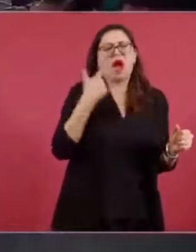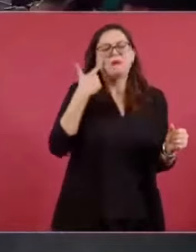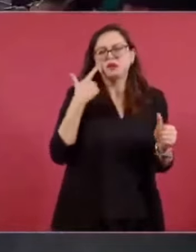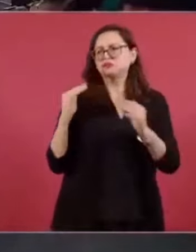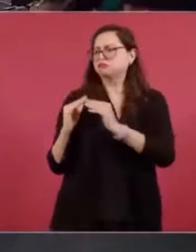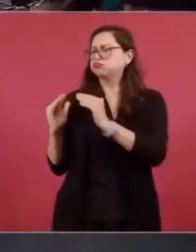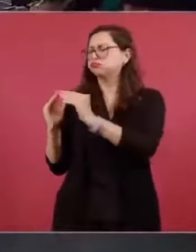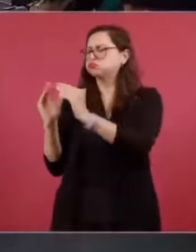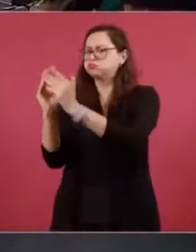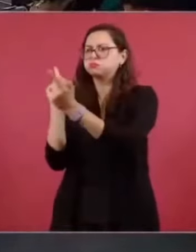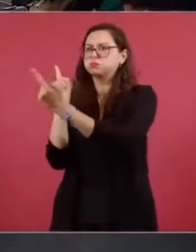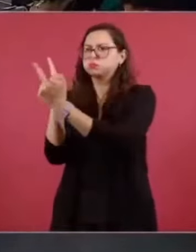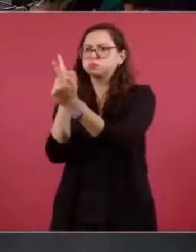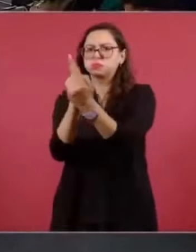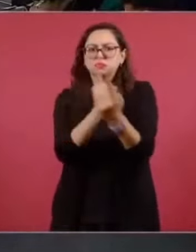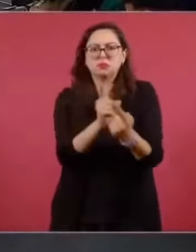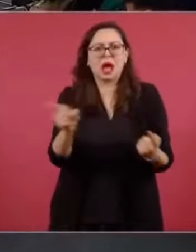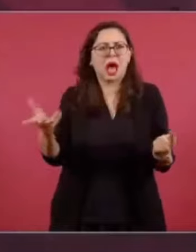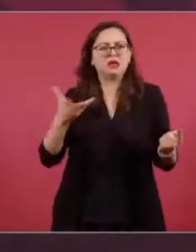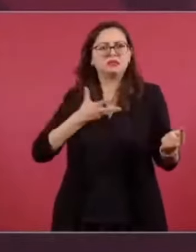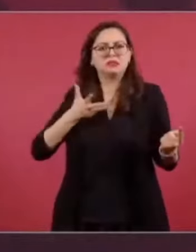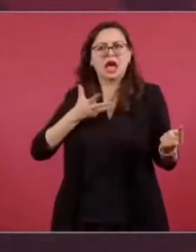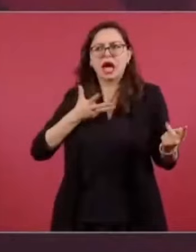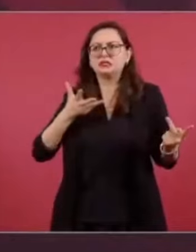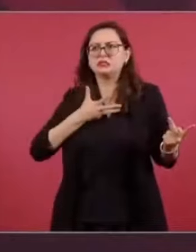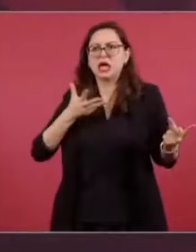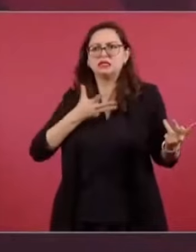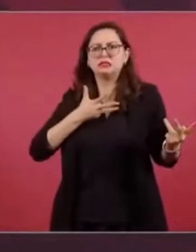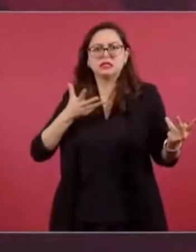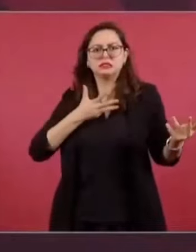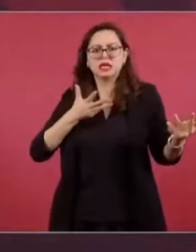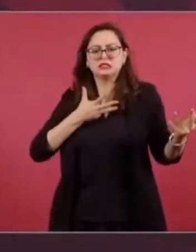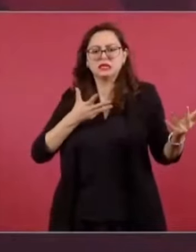¿Por qué se está haciendo